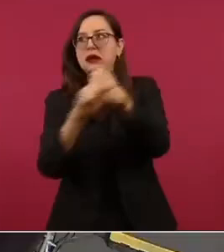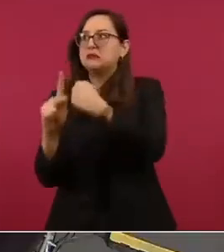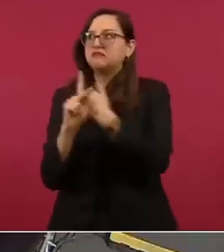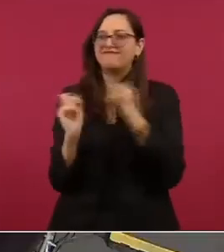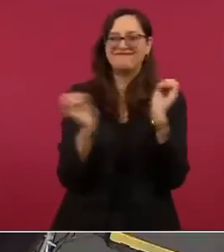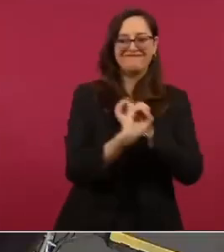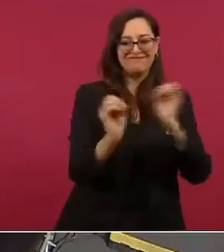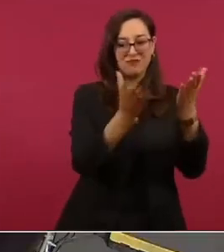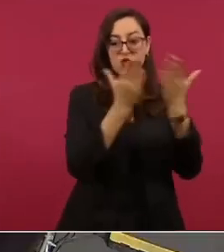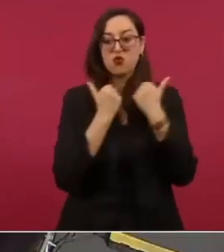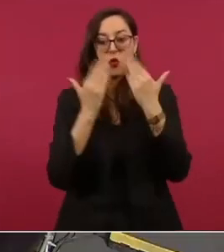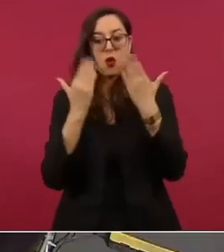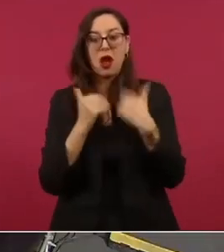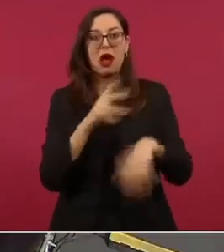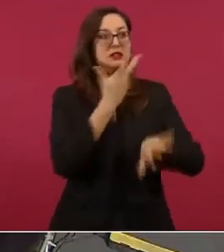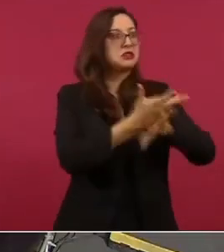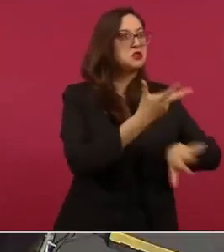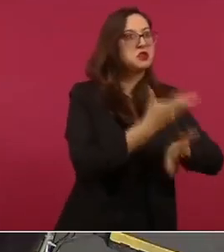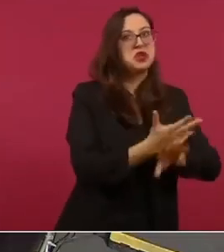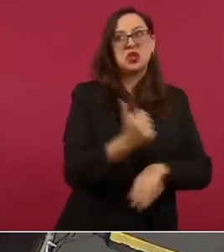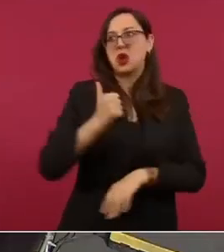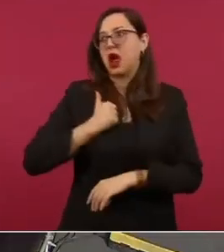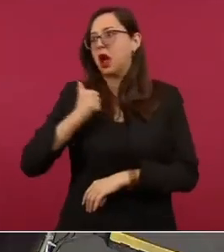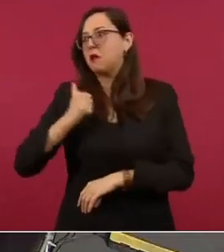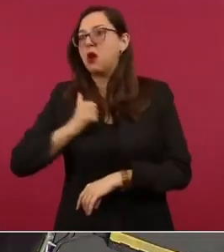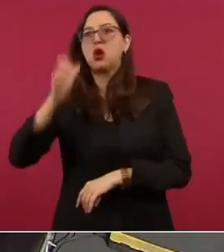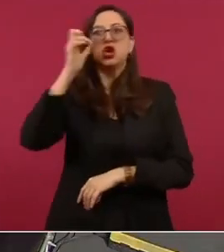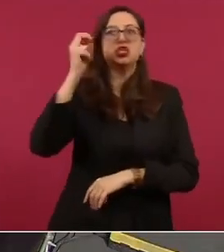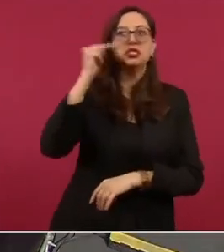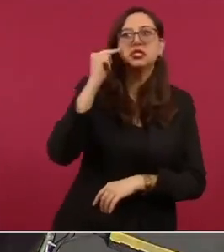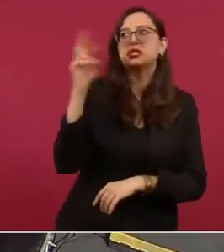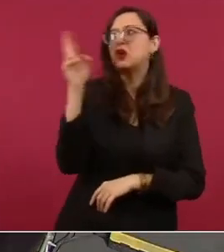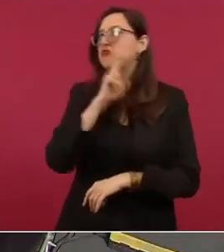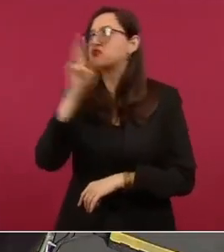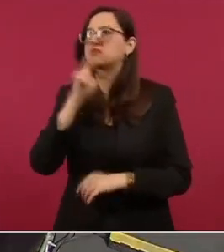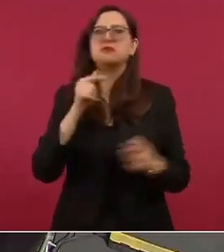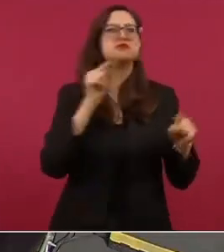ni en Estados Unidos ni en Canadá ni en China ni en Rusia